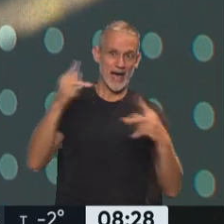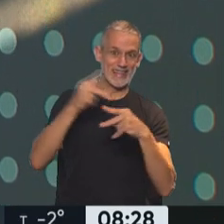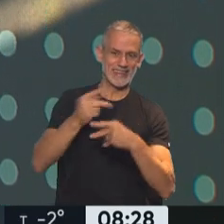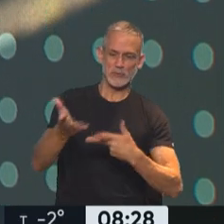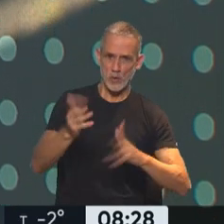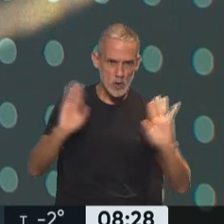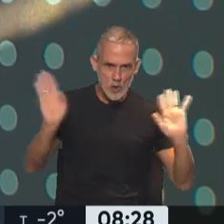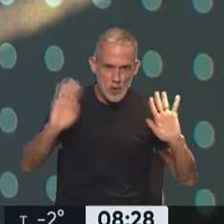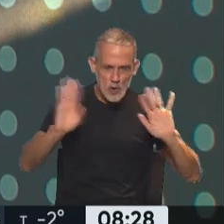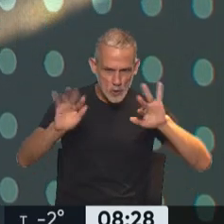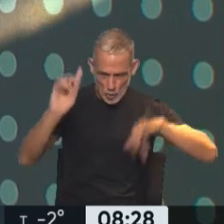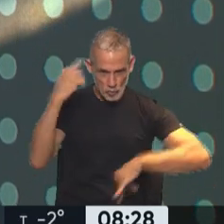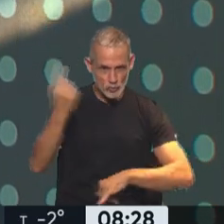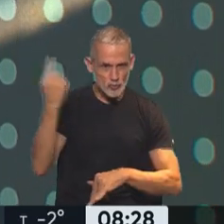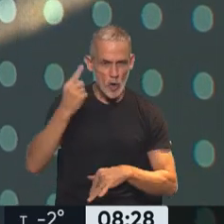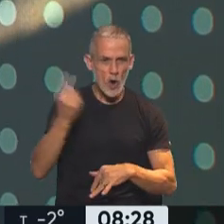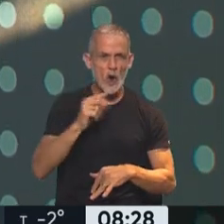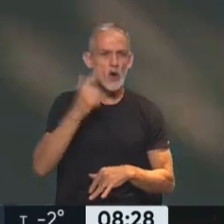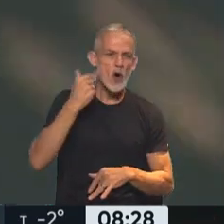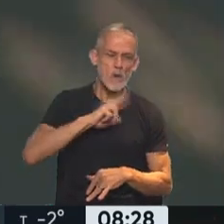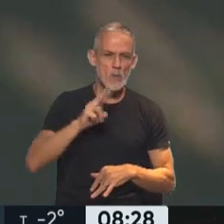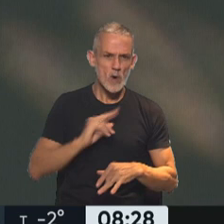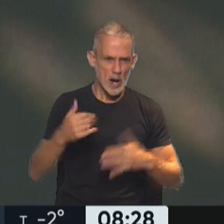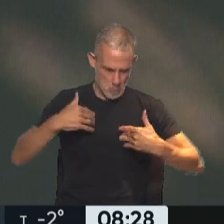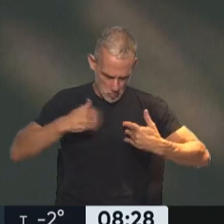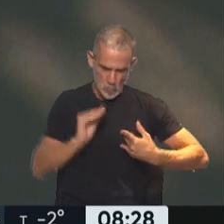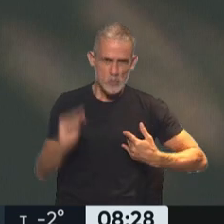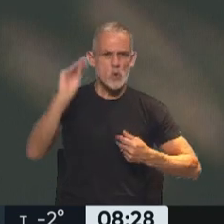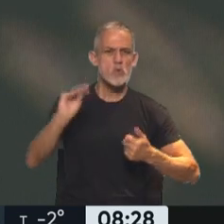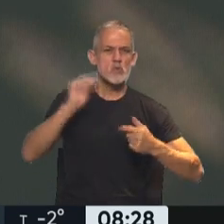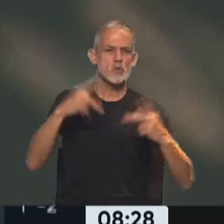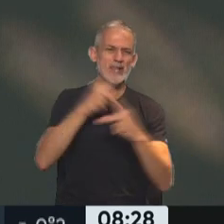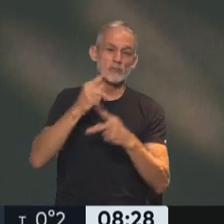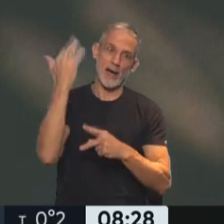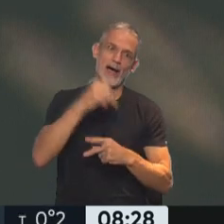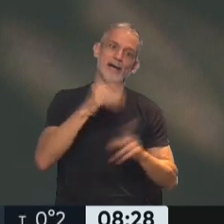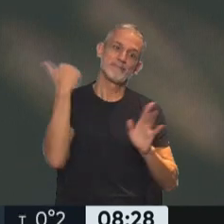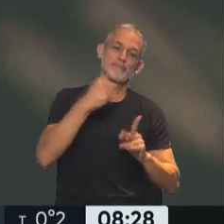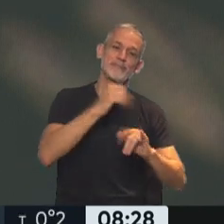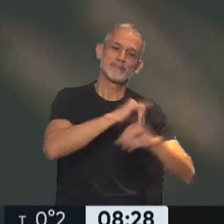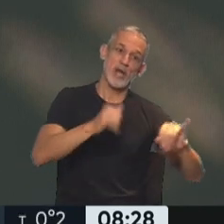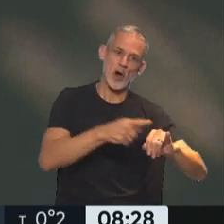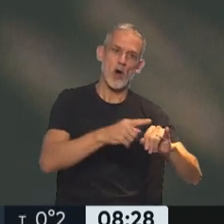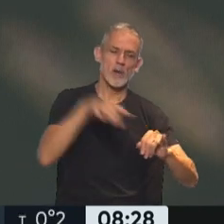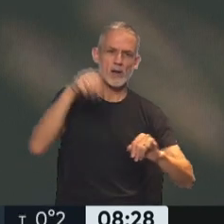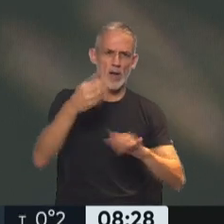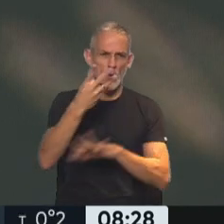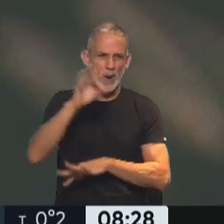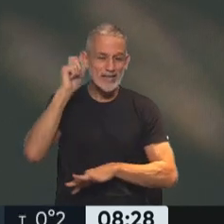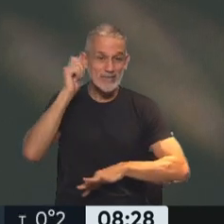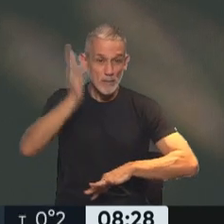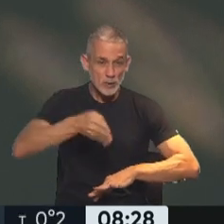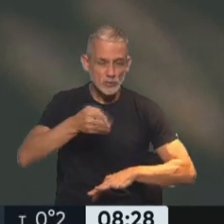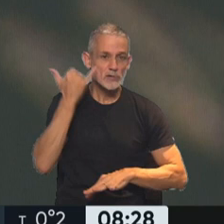ayudarlo. Y no, son ellos y ellas. Así es, y aparte era la red social de los más jóvenes, pero ya un 40% de los usuarios tiene más de